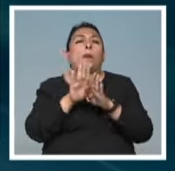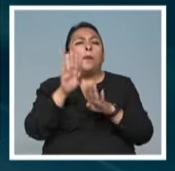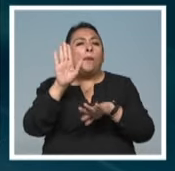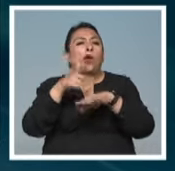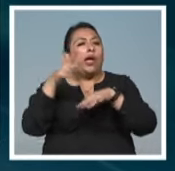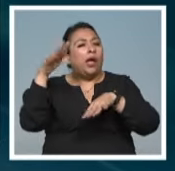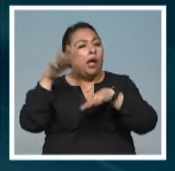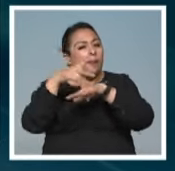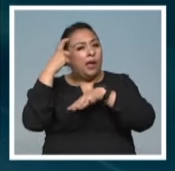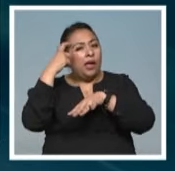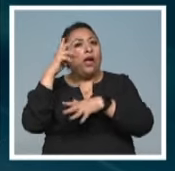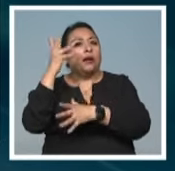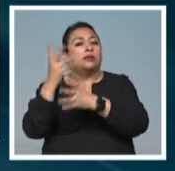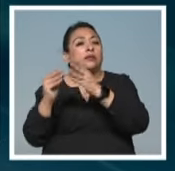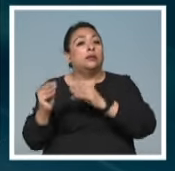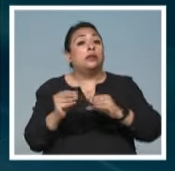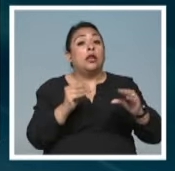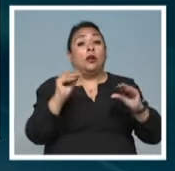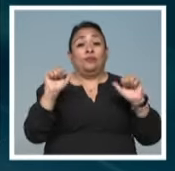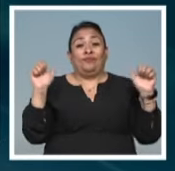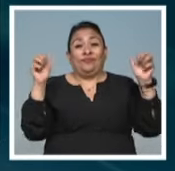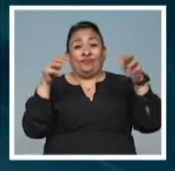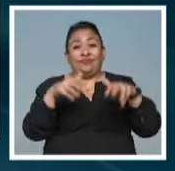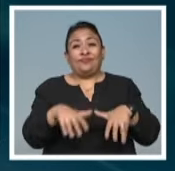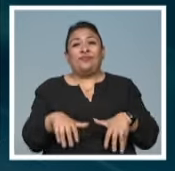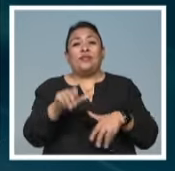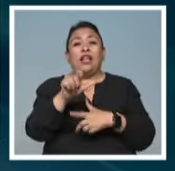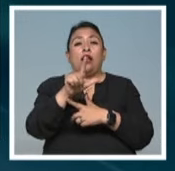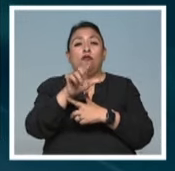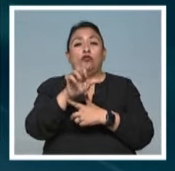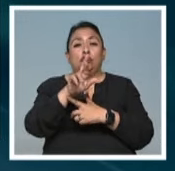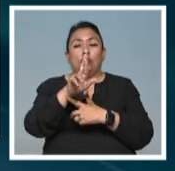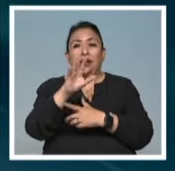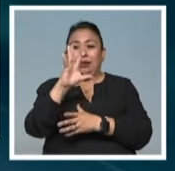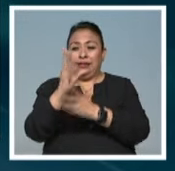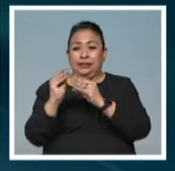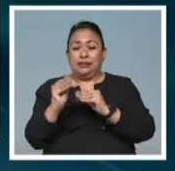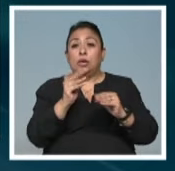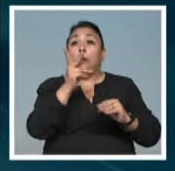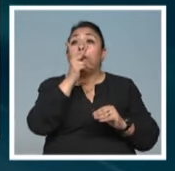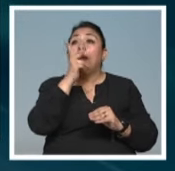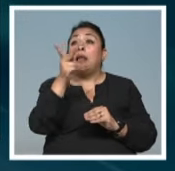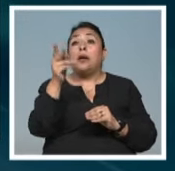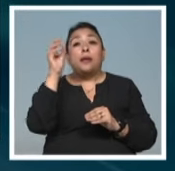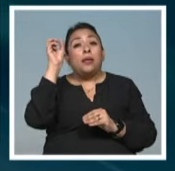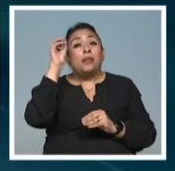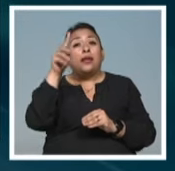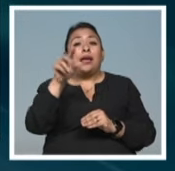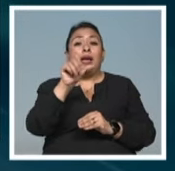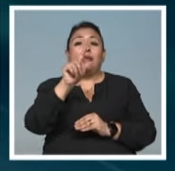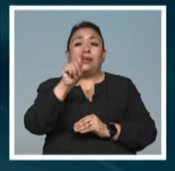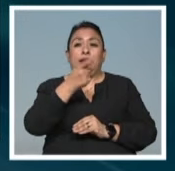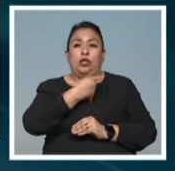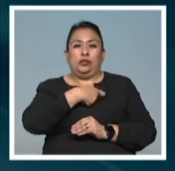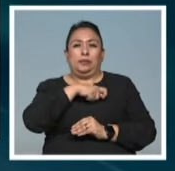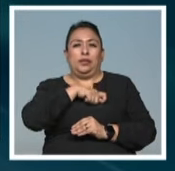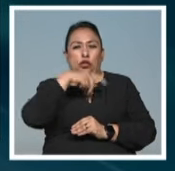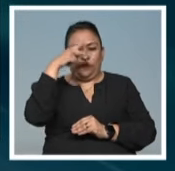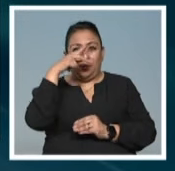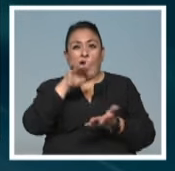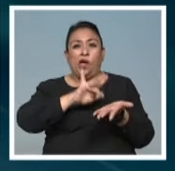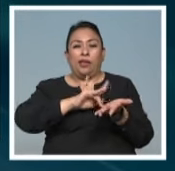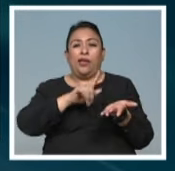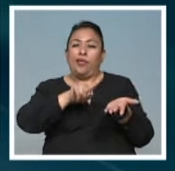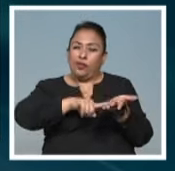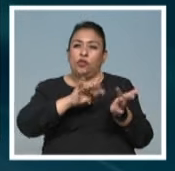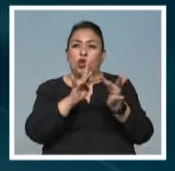El ciclo Alfonso Reyes, el exilio y la palabra fue transmitido por el Ateneo Español de México a través de sus redes sociales,